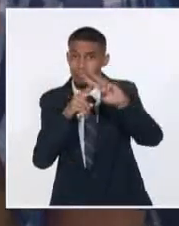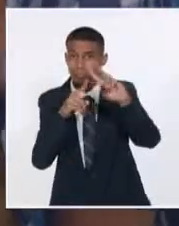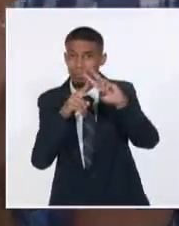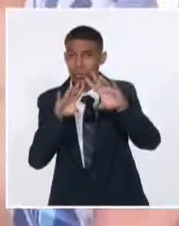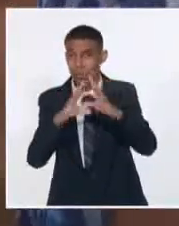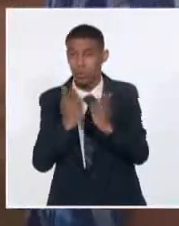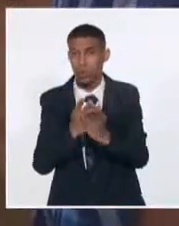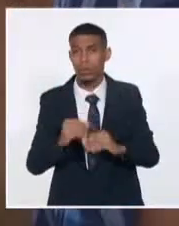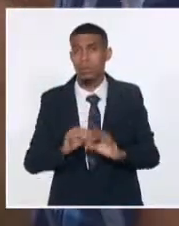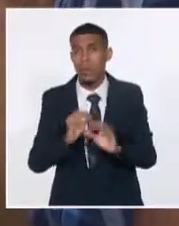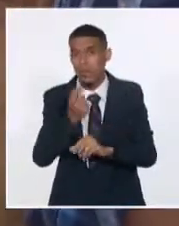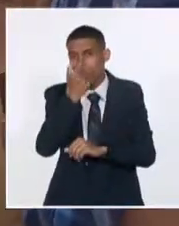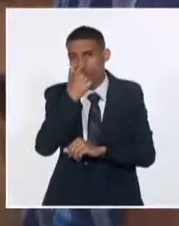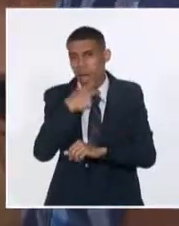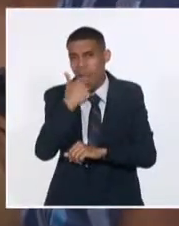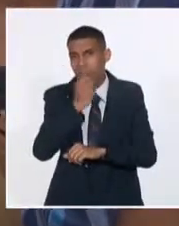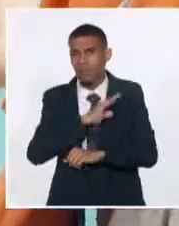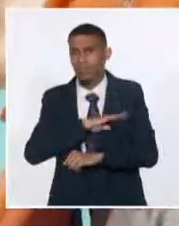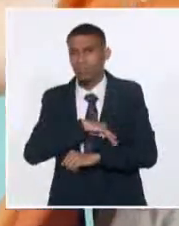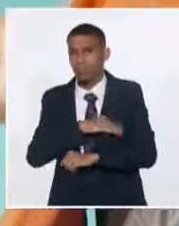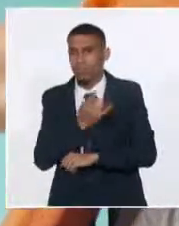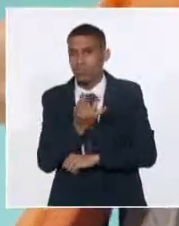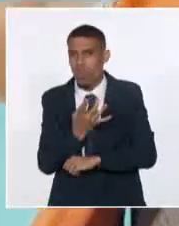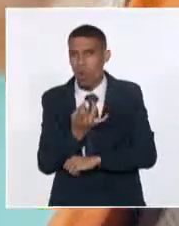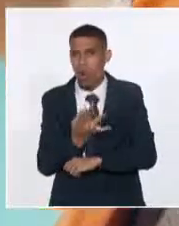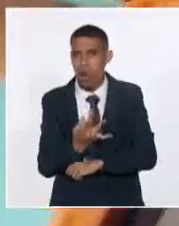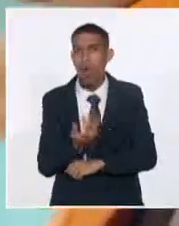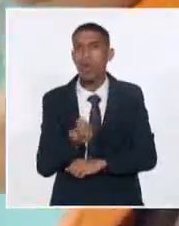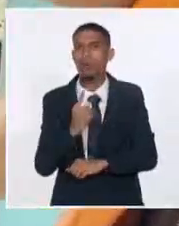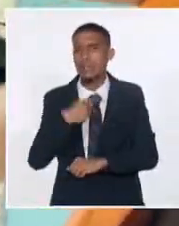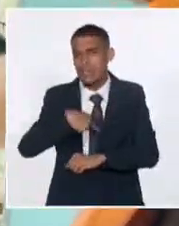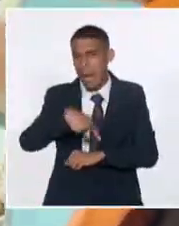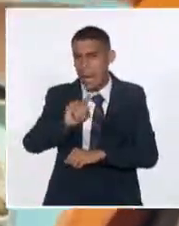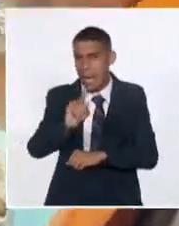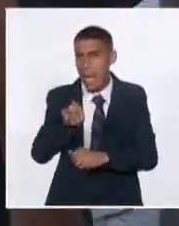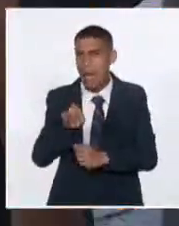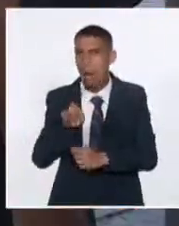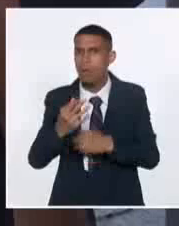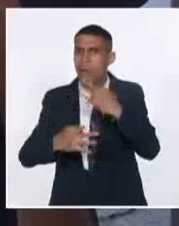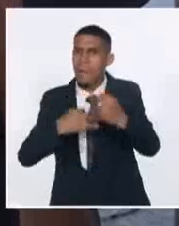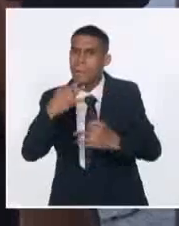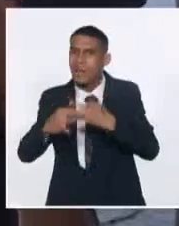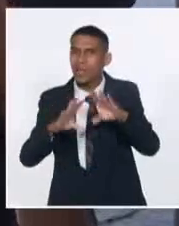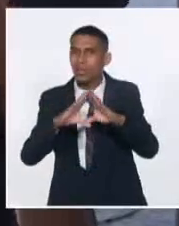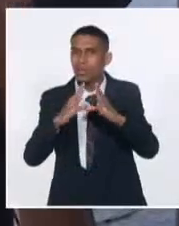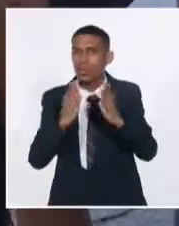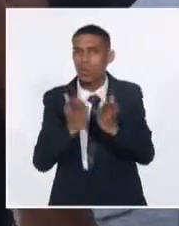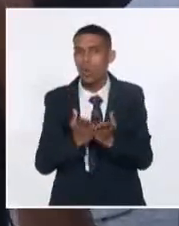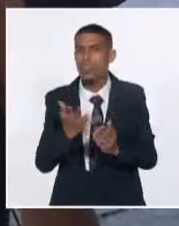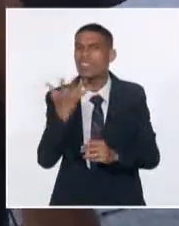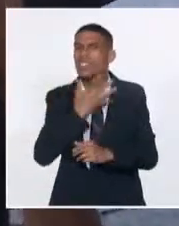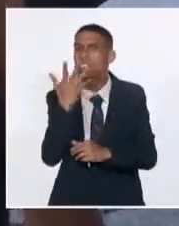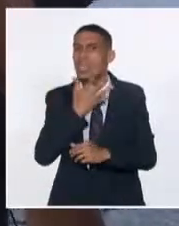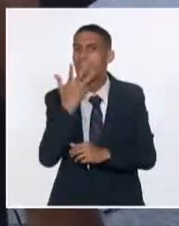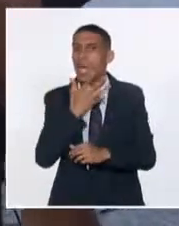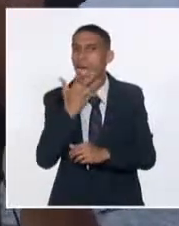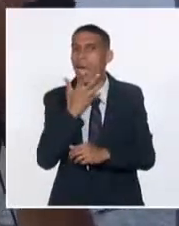con el llanto y los temores contenidos, salieron a contarle al mundo la grandeza de quienes le devolvieron el azul a la bahía.